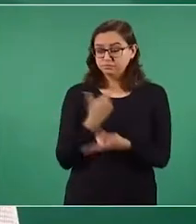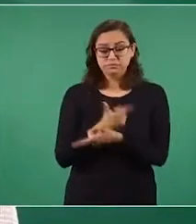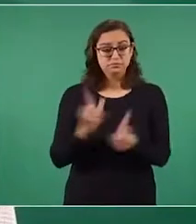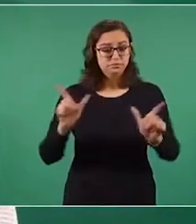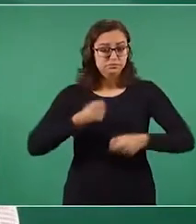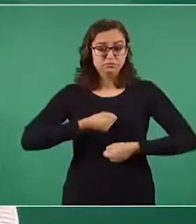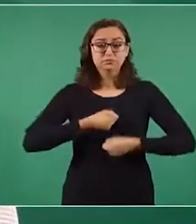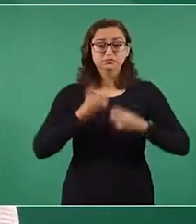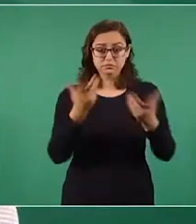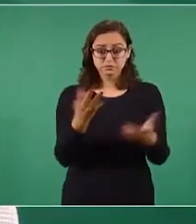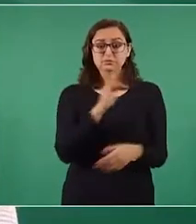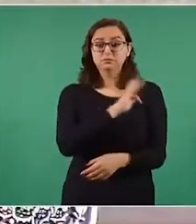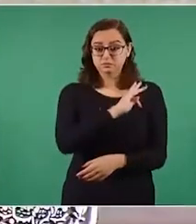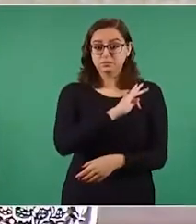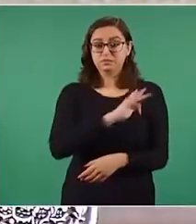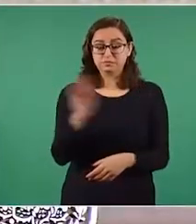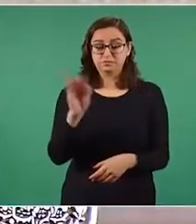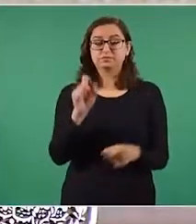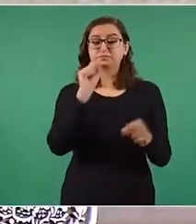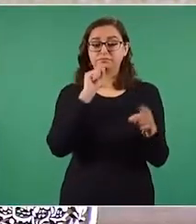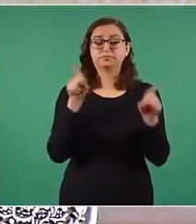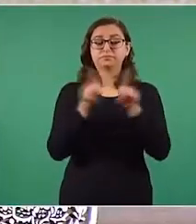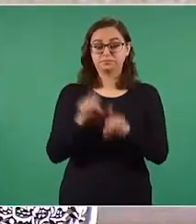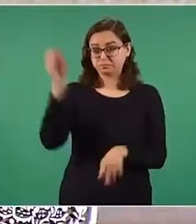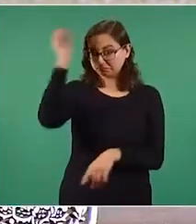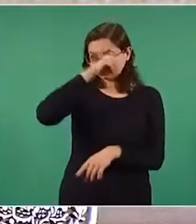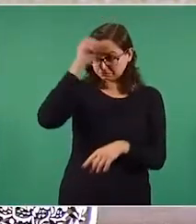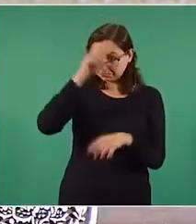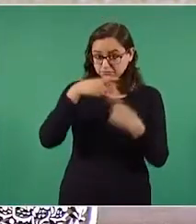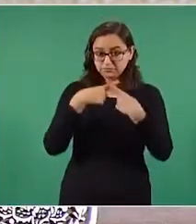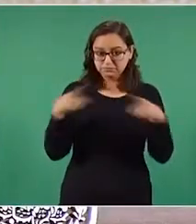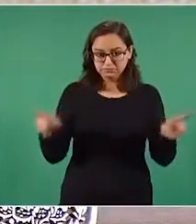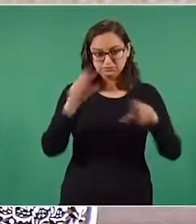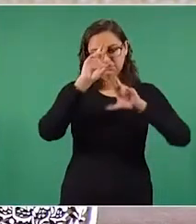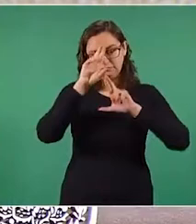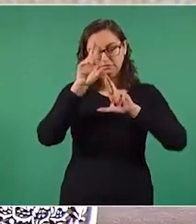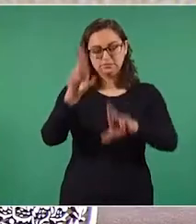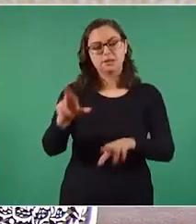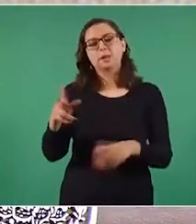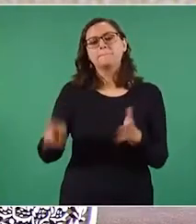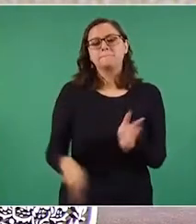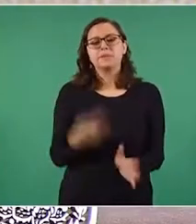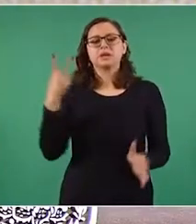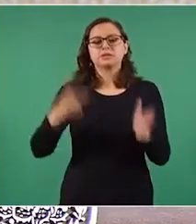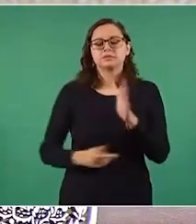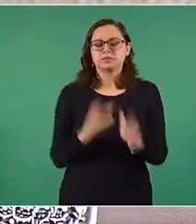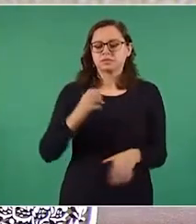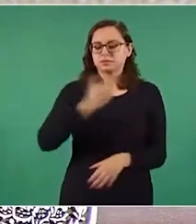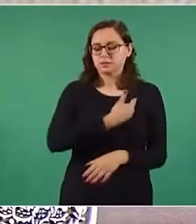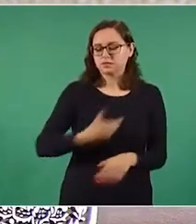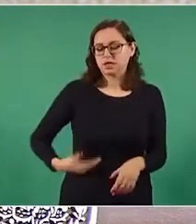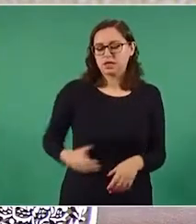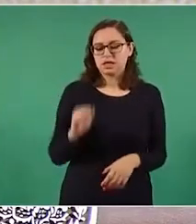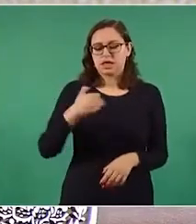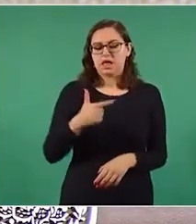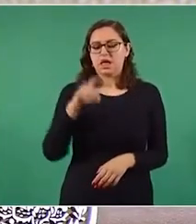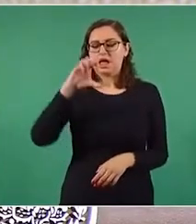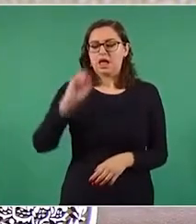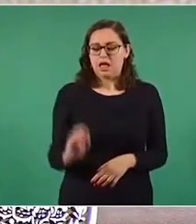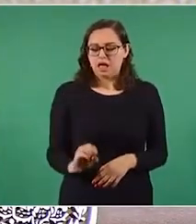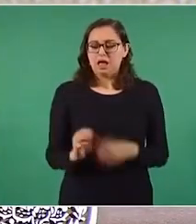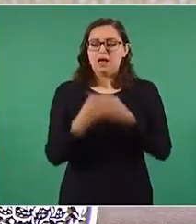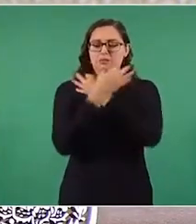derecho a disentir, como ha expresado el presidente Andrés Manuel López Obrador. No queremos personalizar,